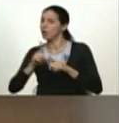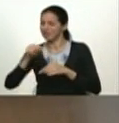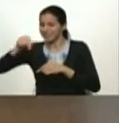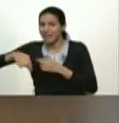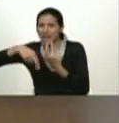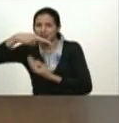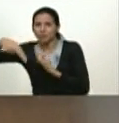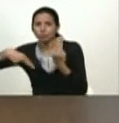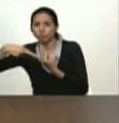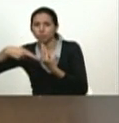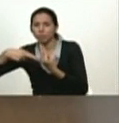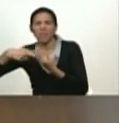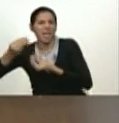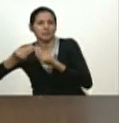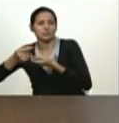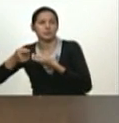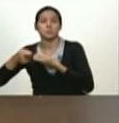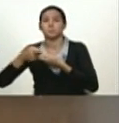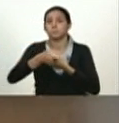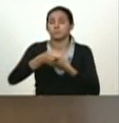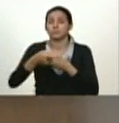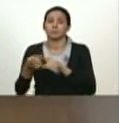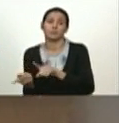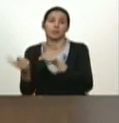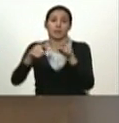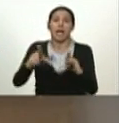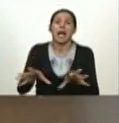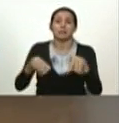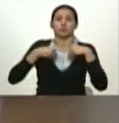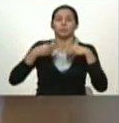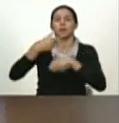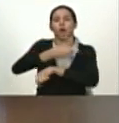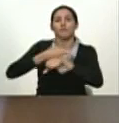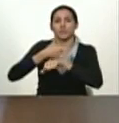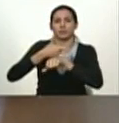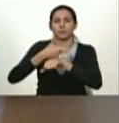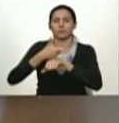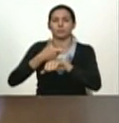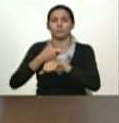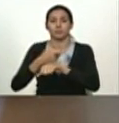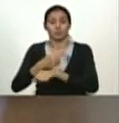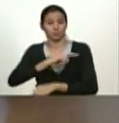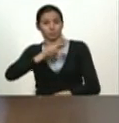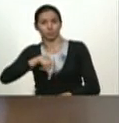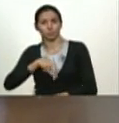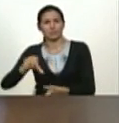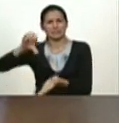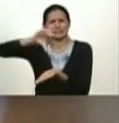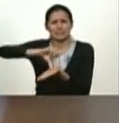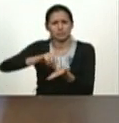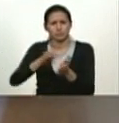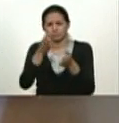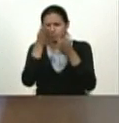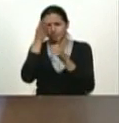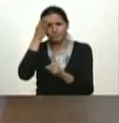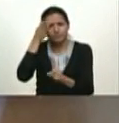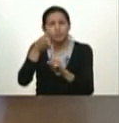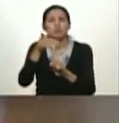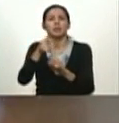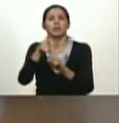gobernando y tenemos que asumirnos como tal y somos el centro que debe garantizar